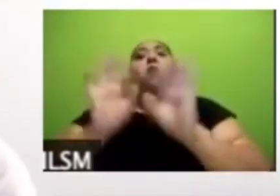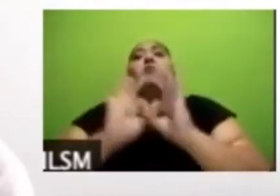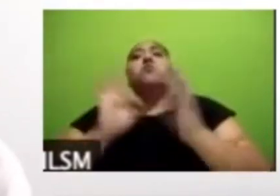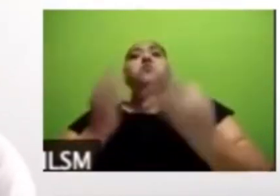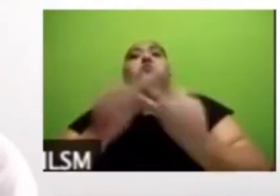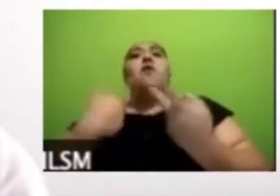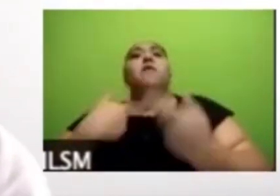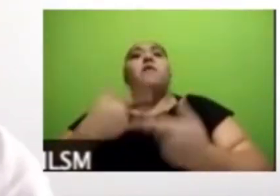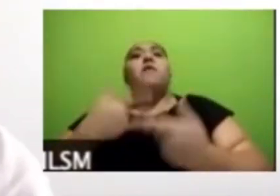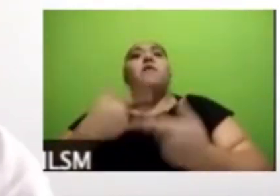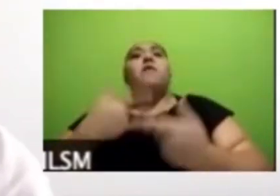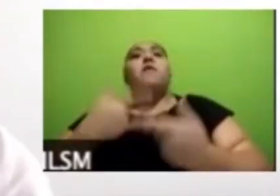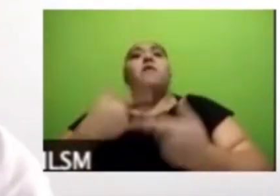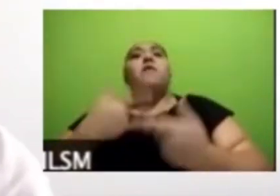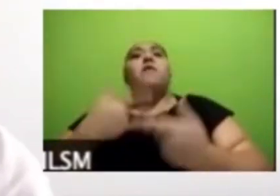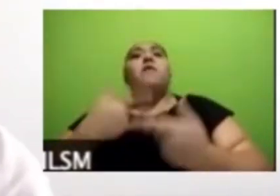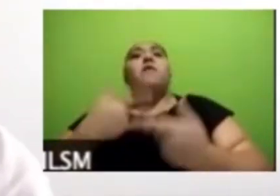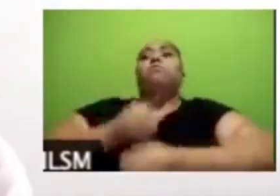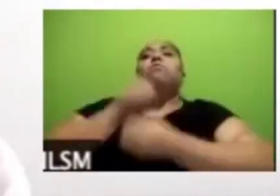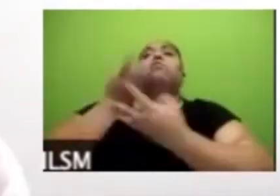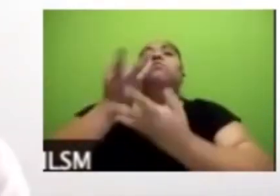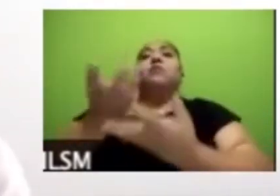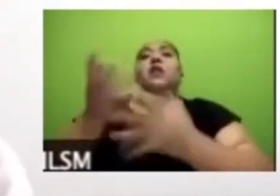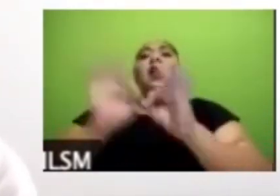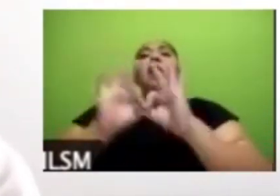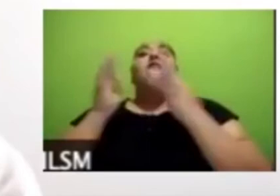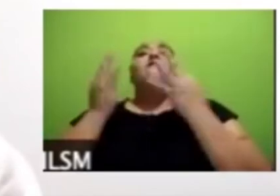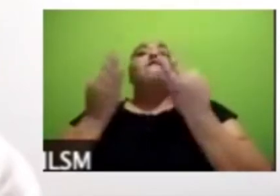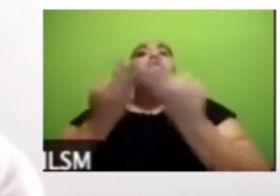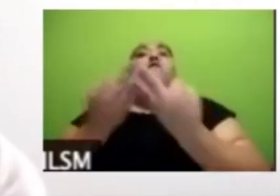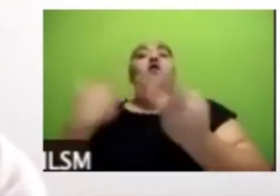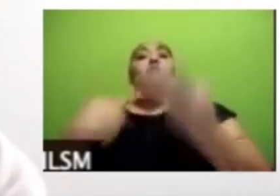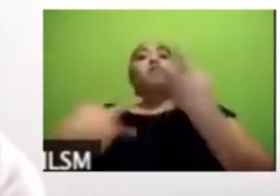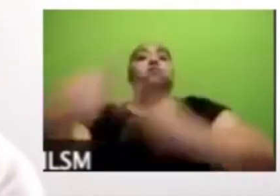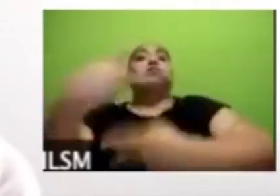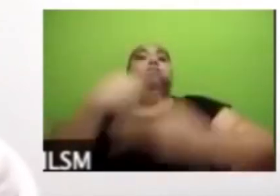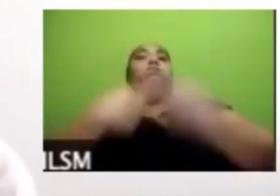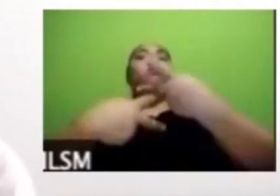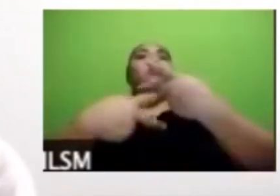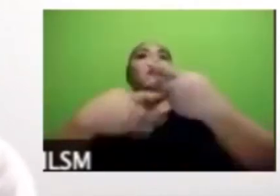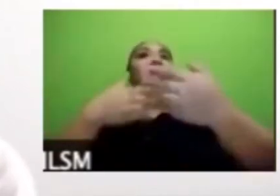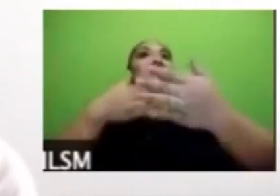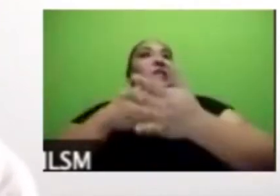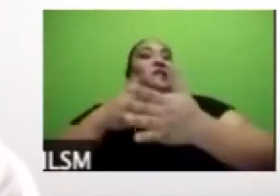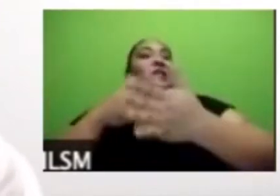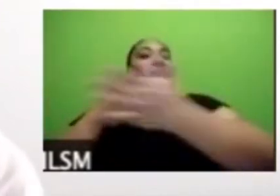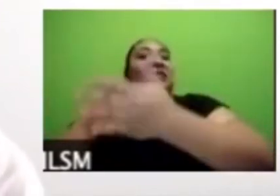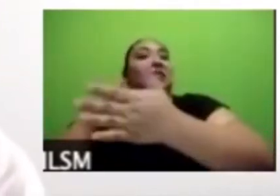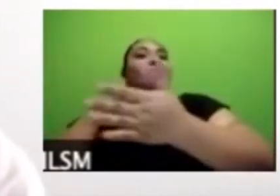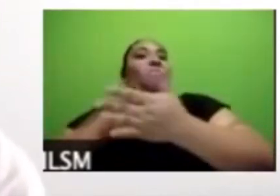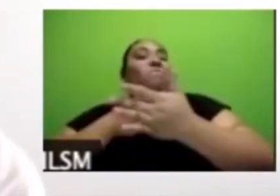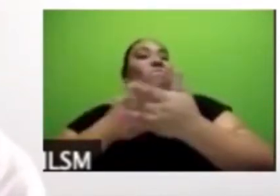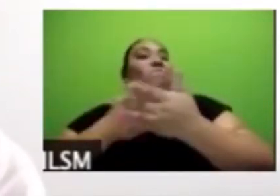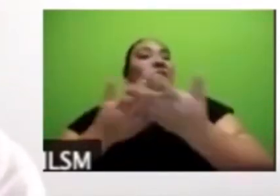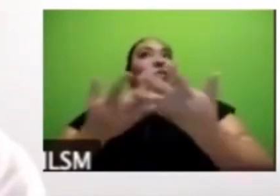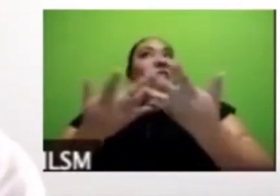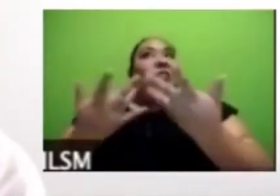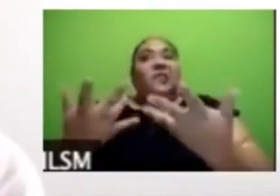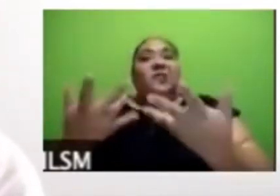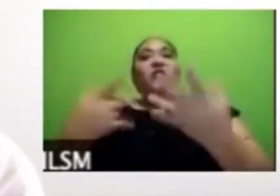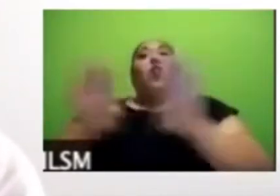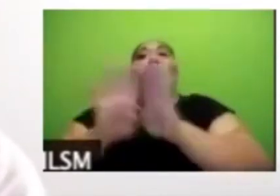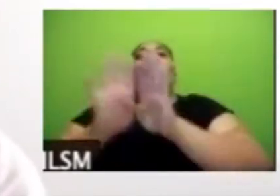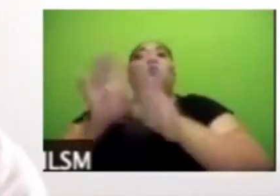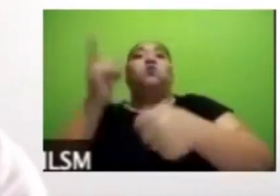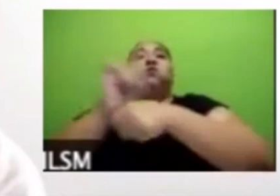es sin duda la forma en la que vino a irrumpir en nuestro día a día esta pandemia. Pero creo que hay que tomar en